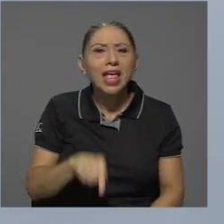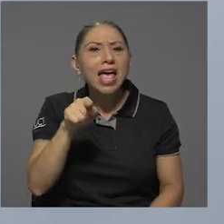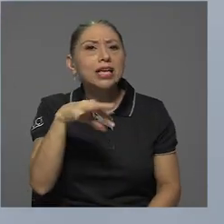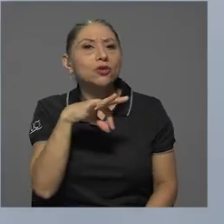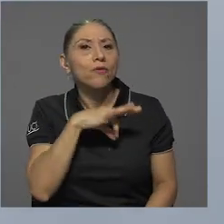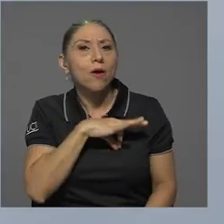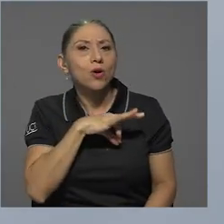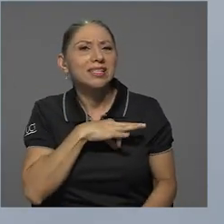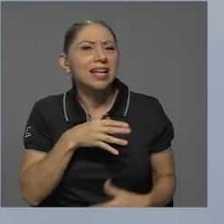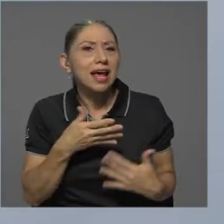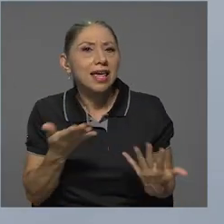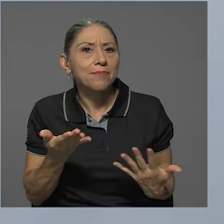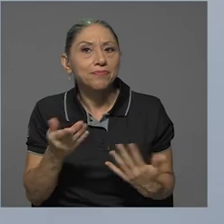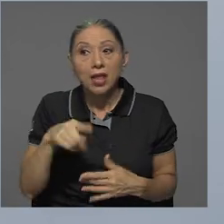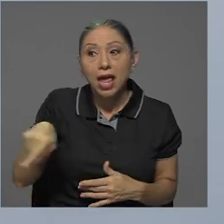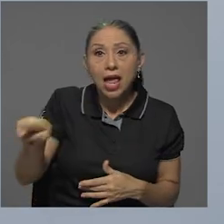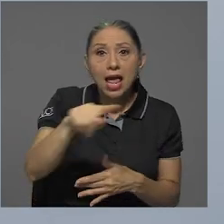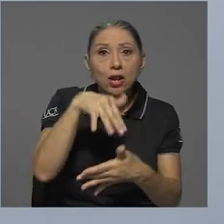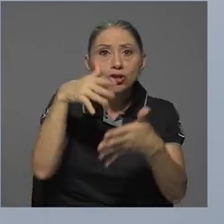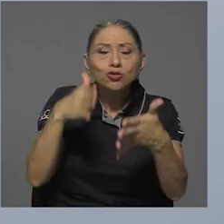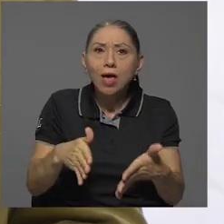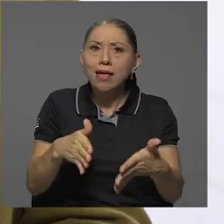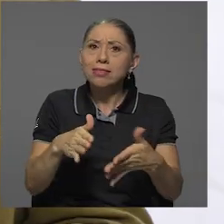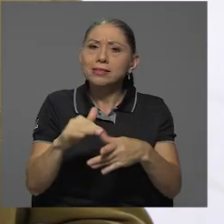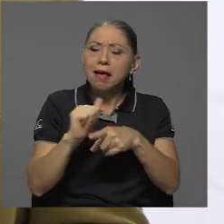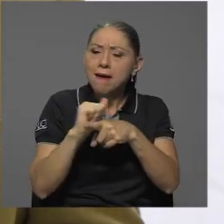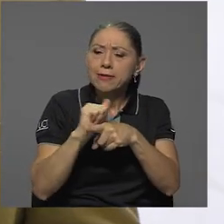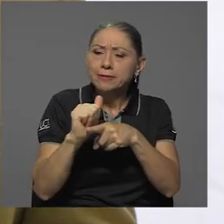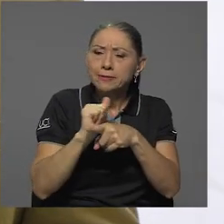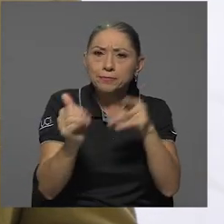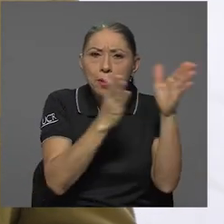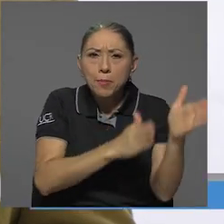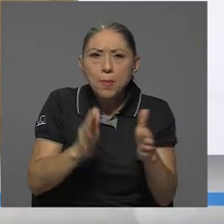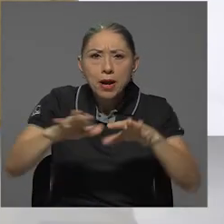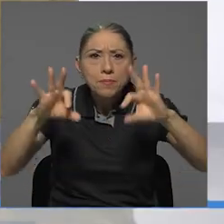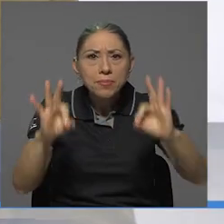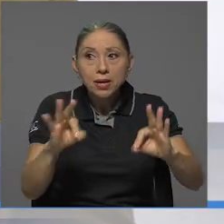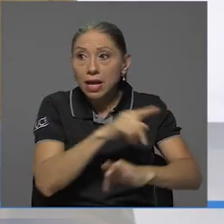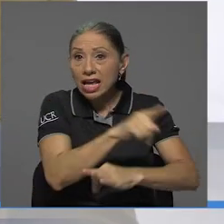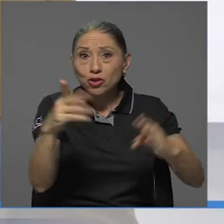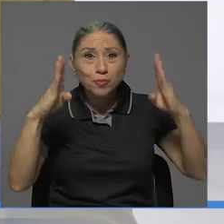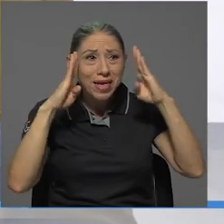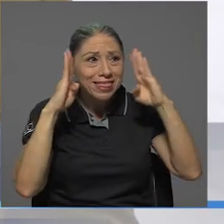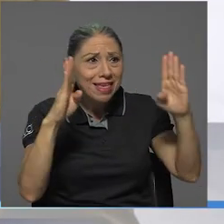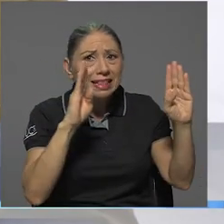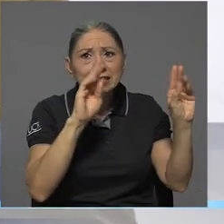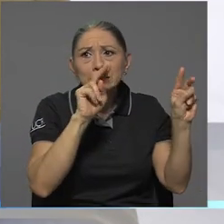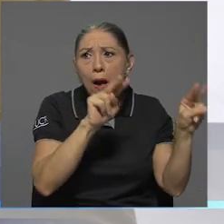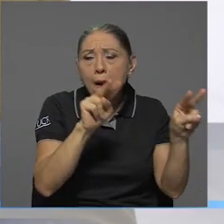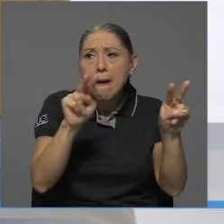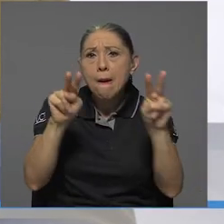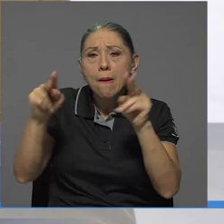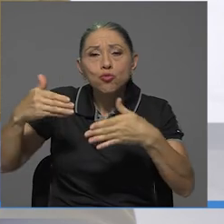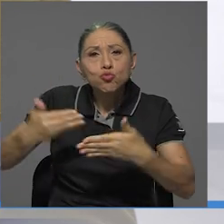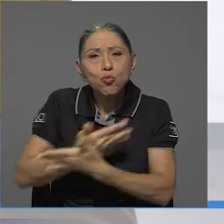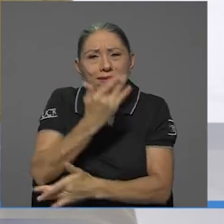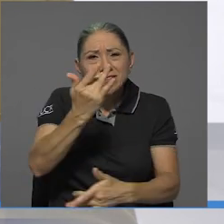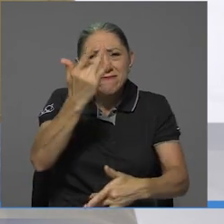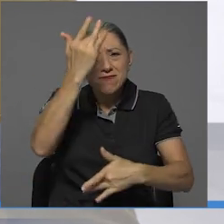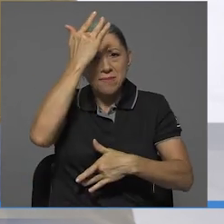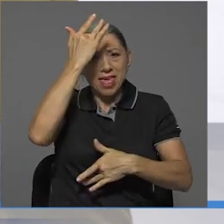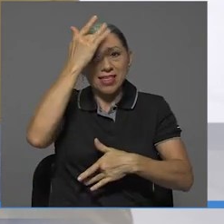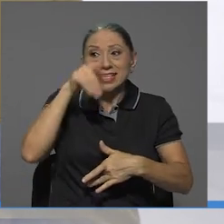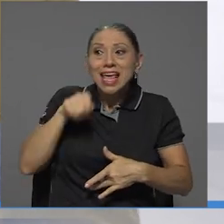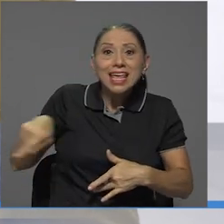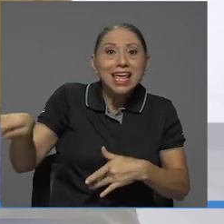favorecería la formación de nuestros estudiantes, para que estén pendientes, para que estén alertas de todas estas nuevas enfermedades que